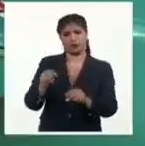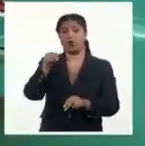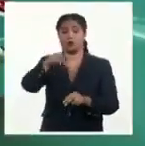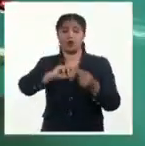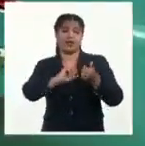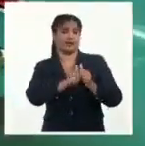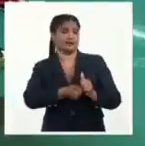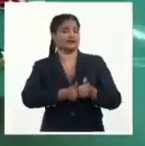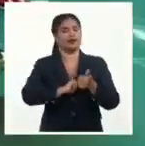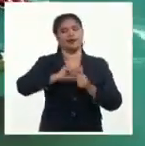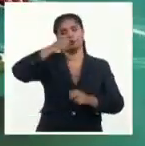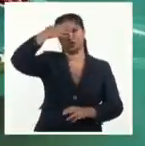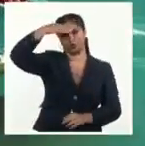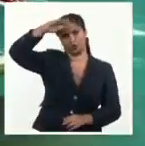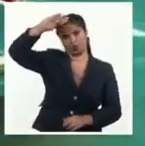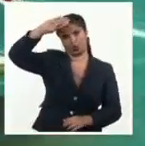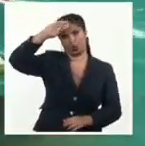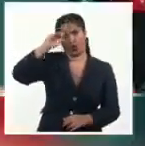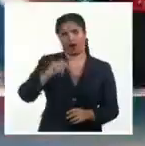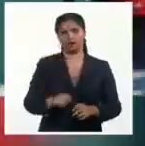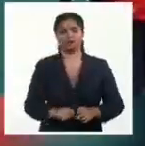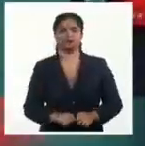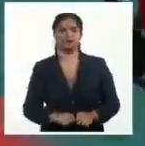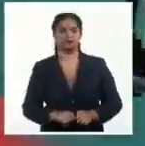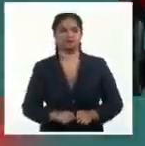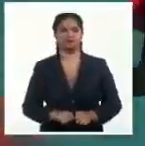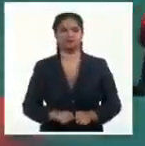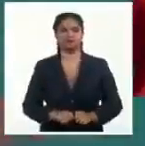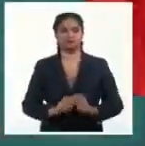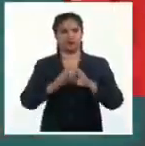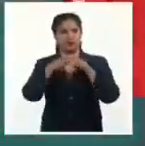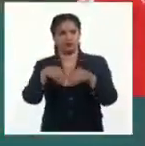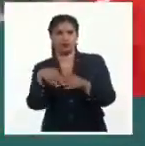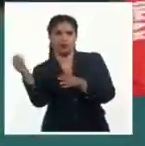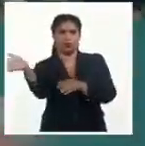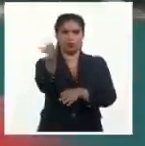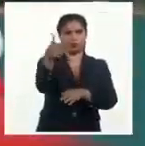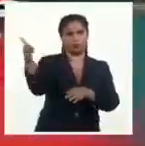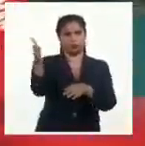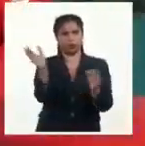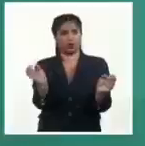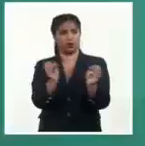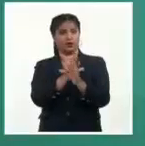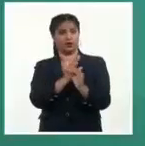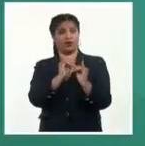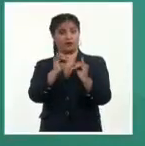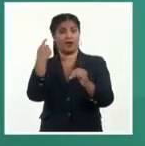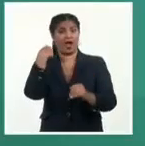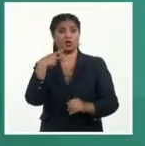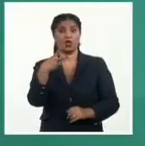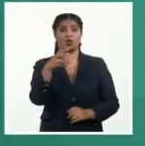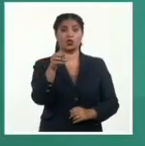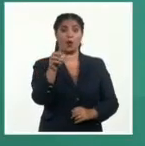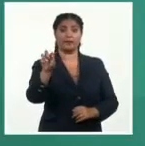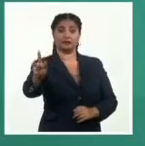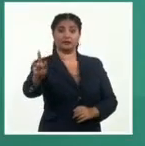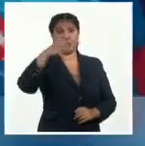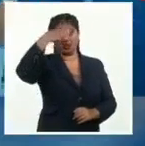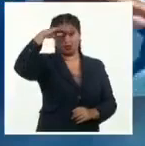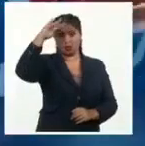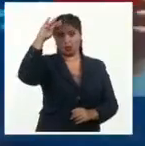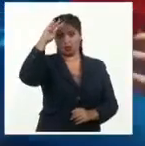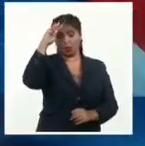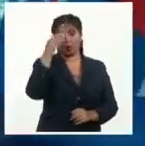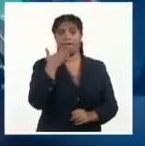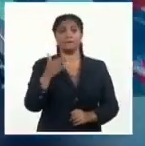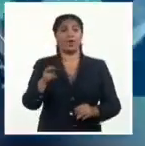Cubana y comisionado nacional de vela, Eduardo Rodríguez, quien comentó que desde el año 2003 no se consumía un resultado tan